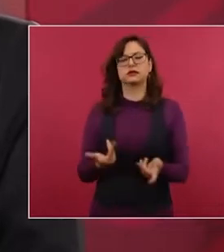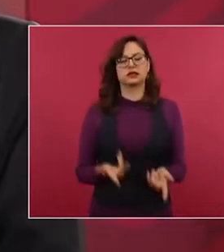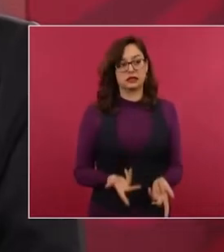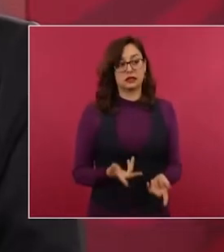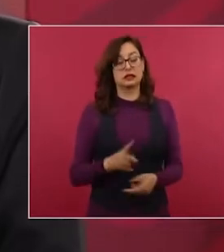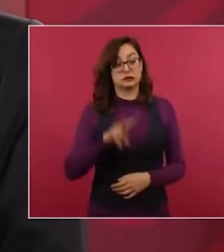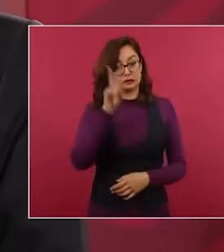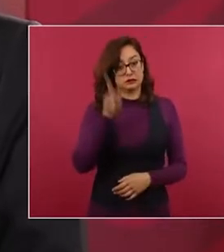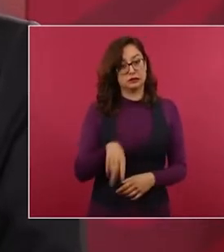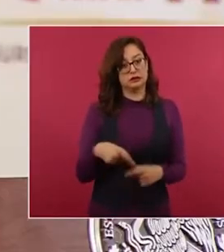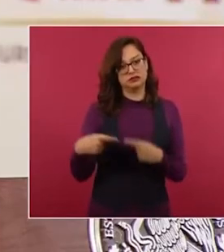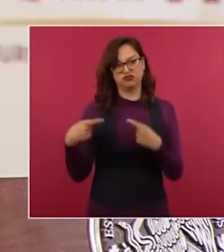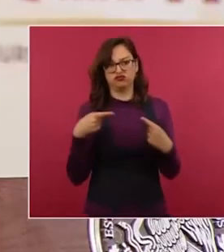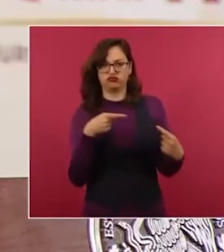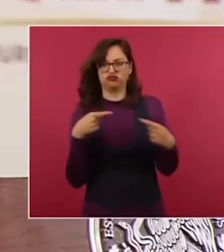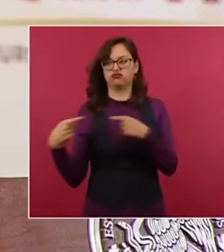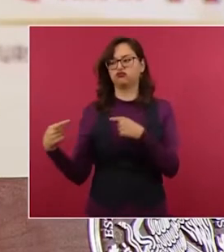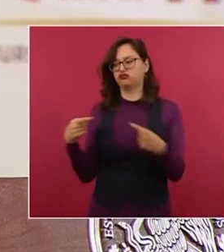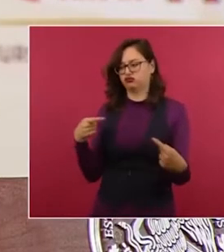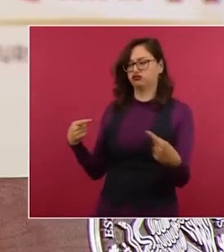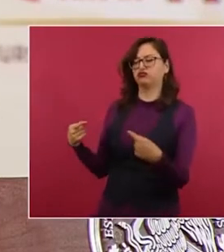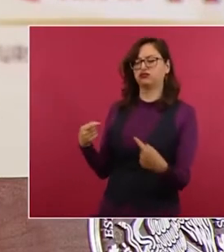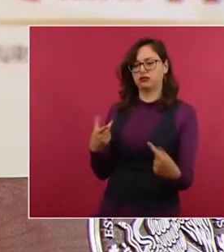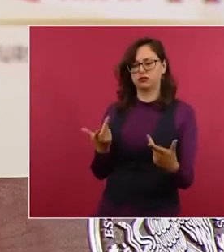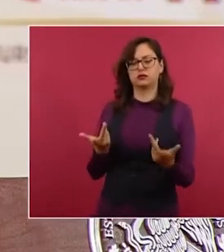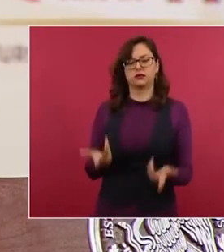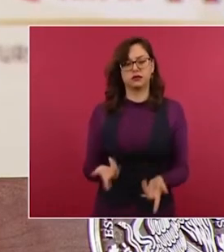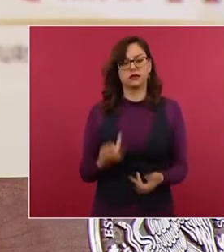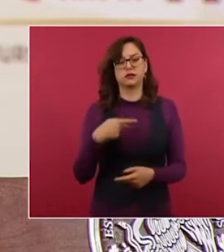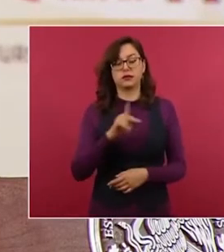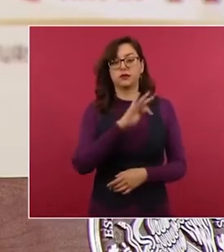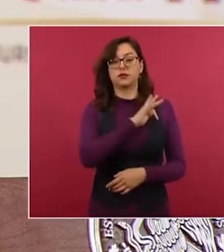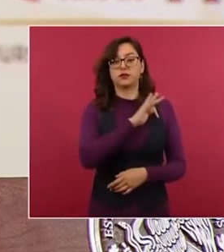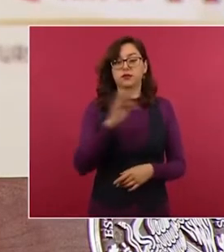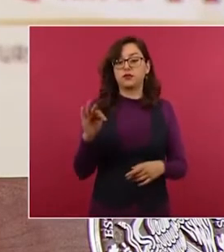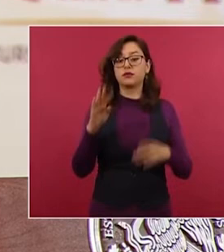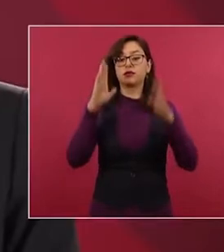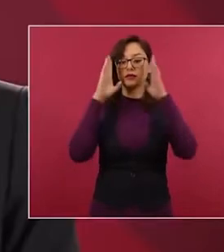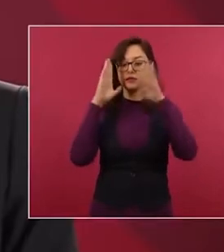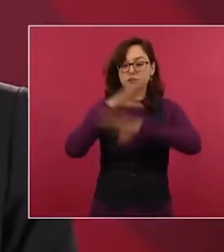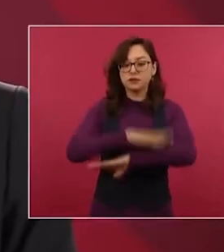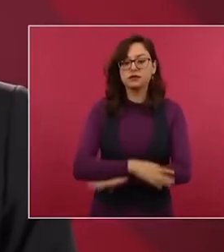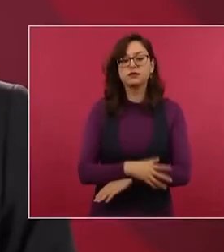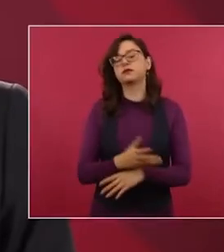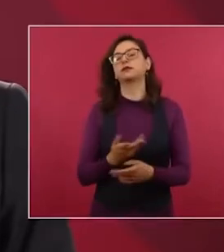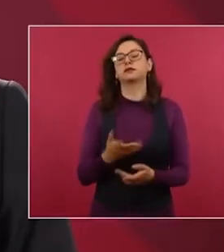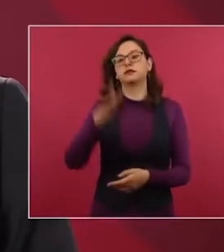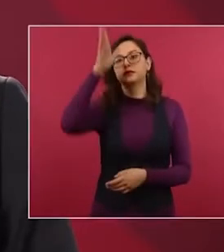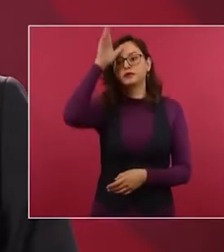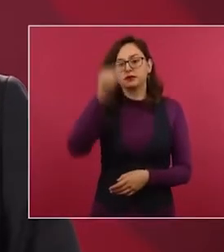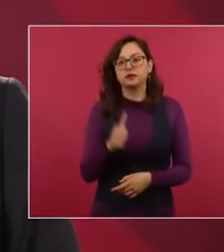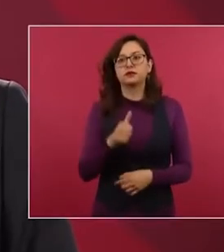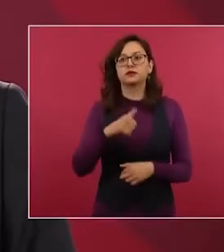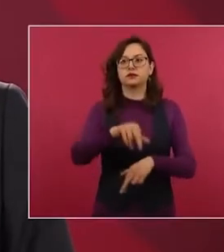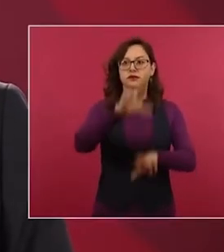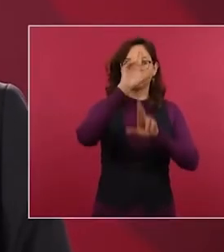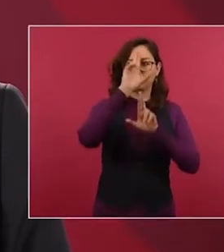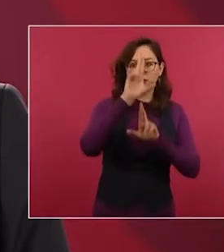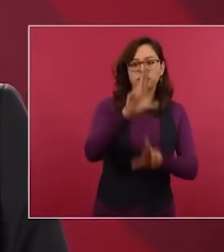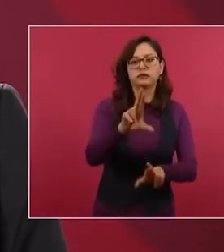la soberanía de cada país, buscar lo que nos une.